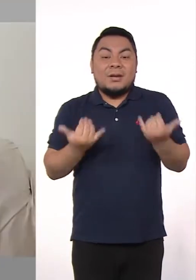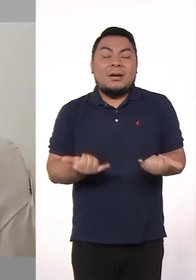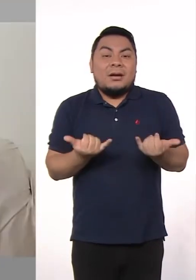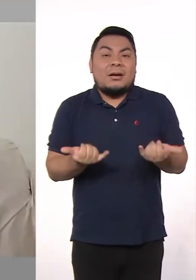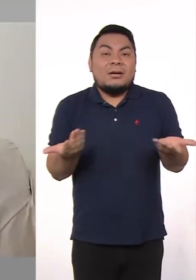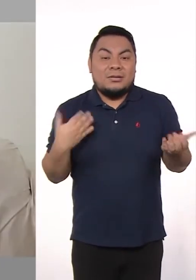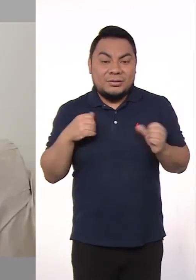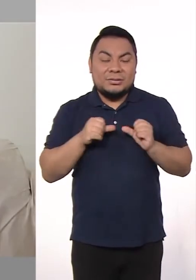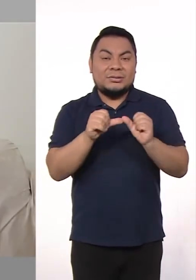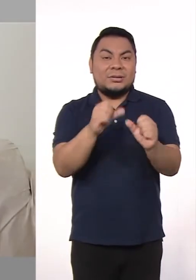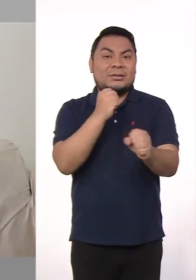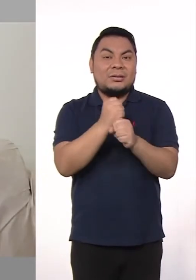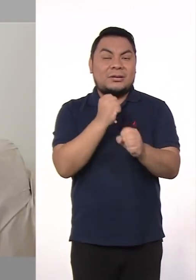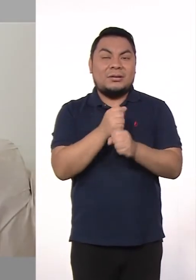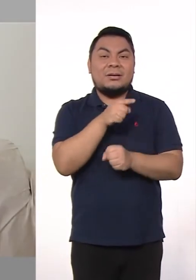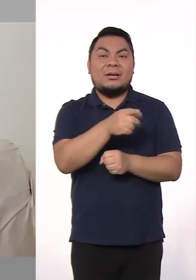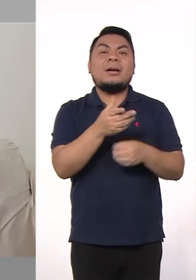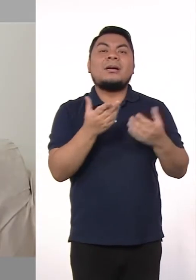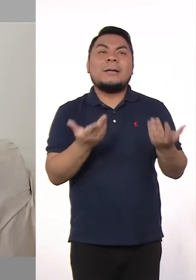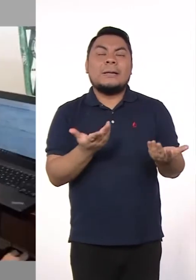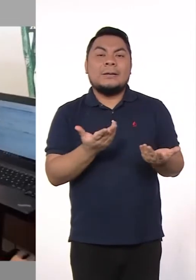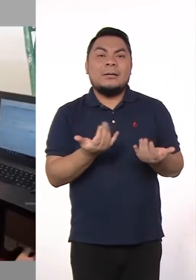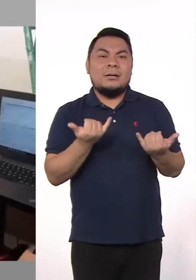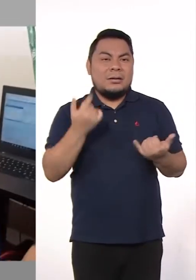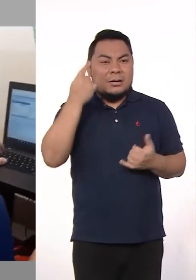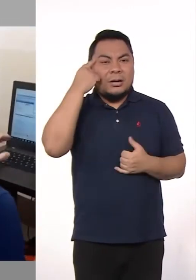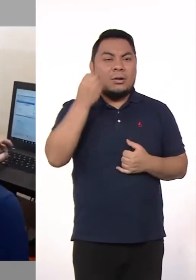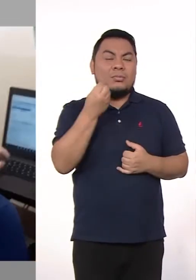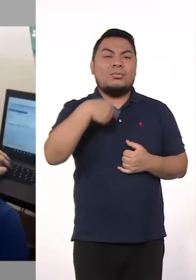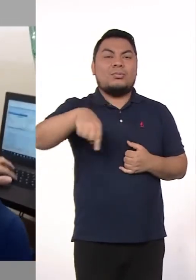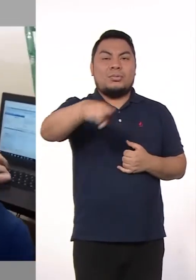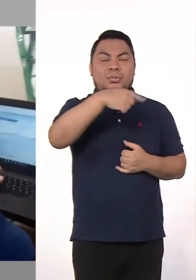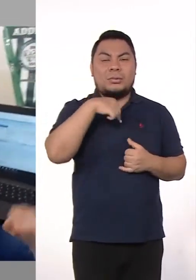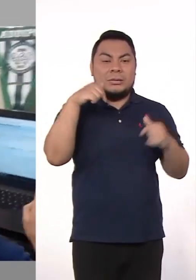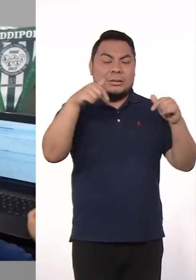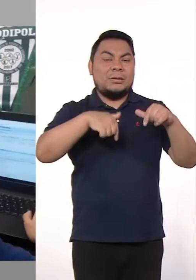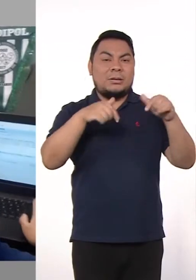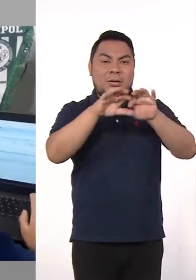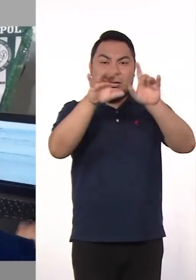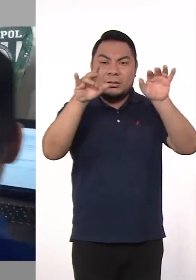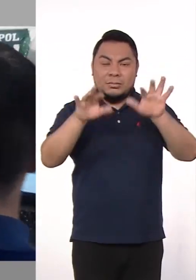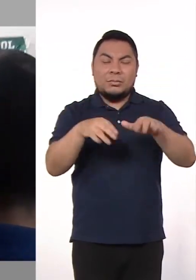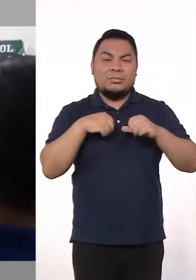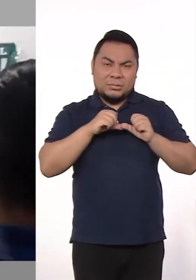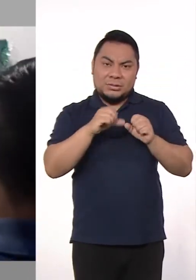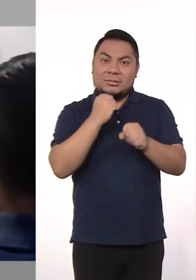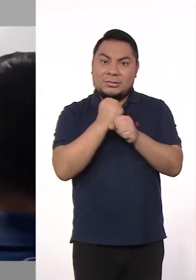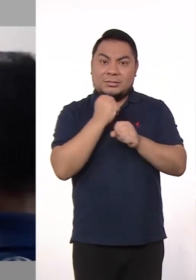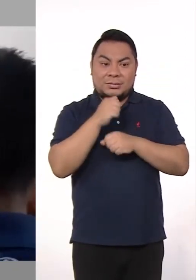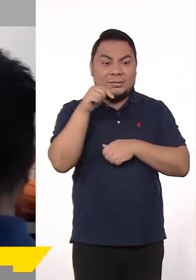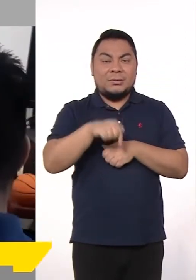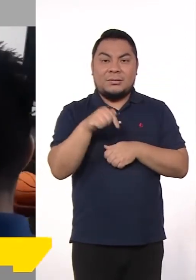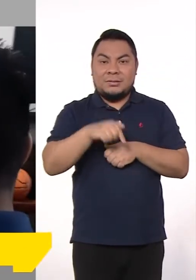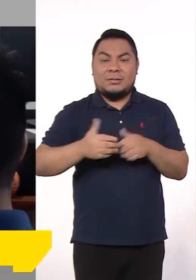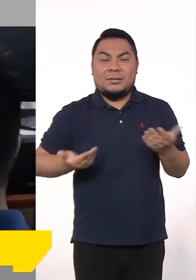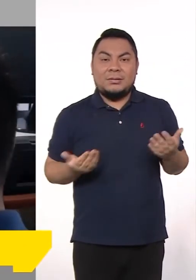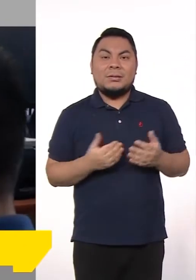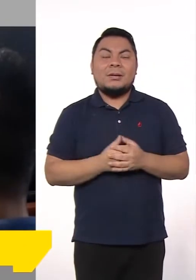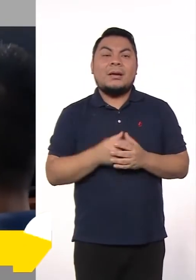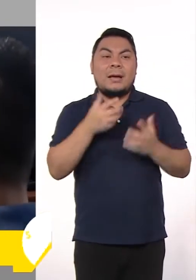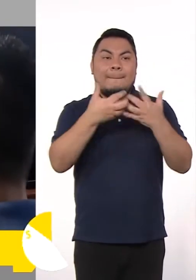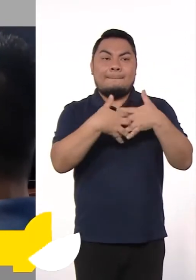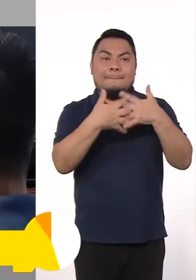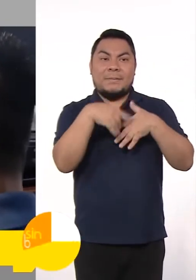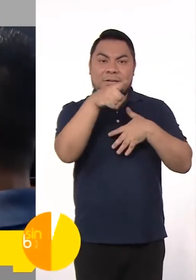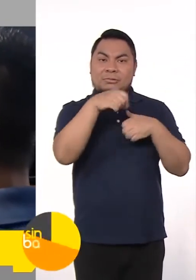Actualmente sigo trabajando bajo la modalidad, bajo la modalidad del home office. Sigo laburando en la empresa